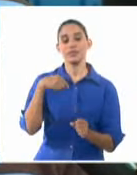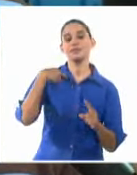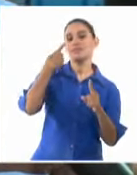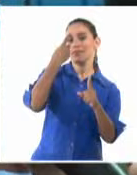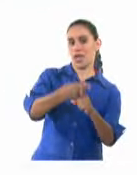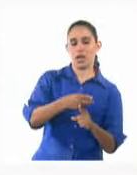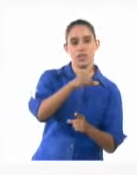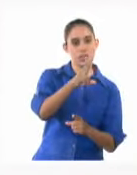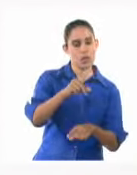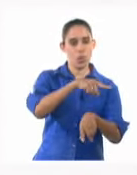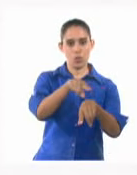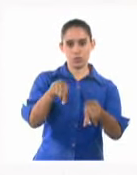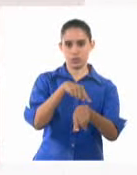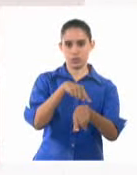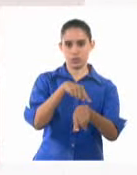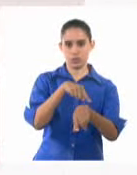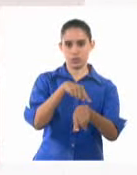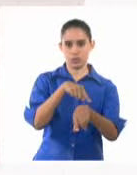227 megawatt.